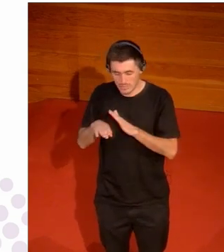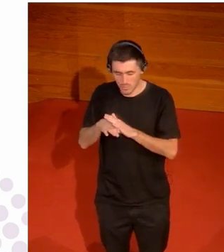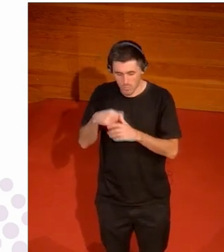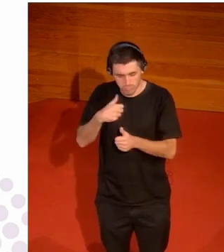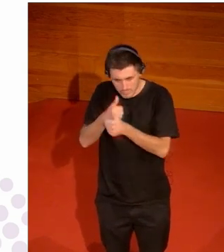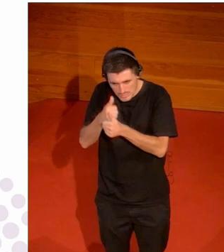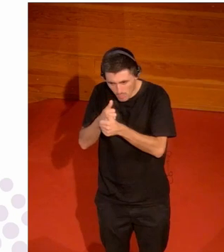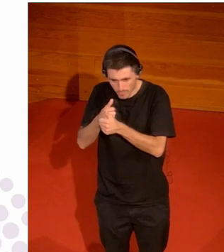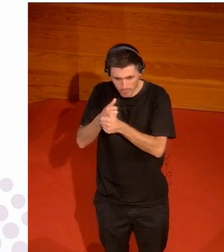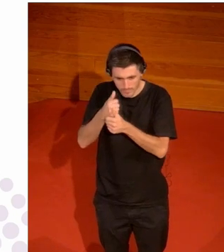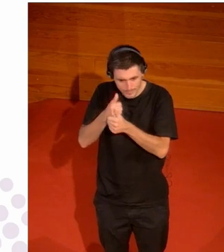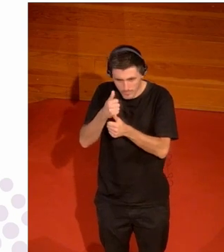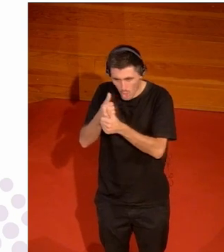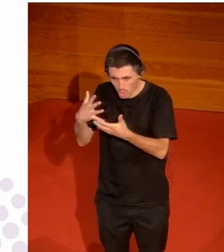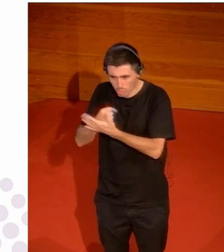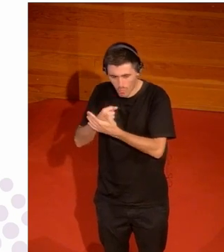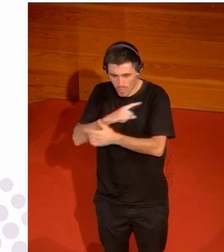todo ¿no? entonces